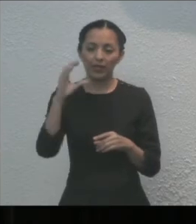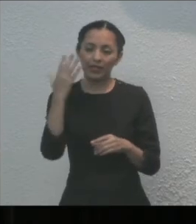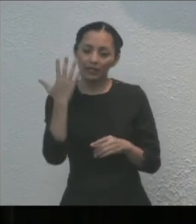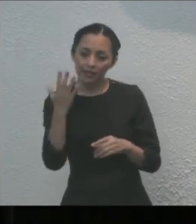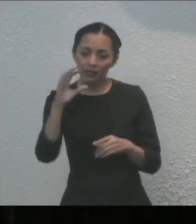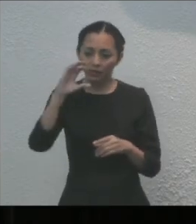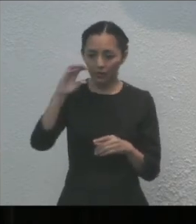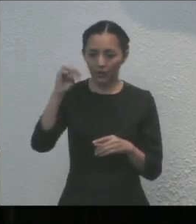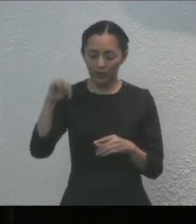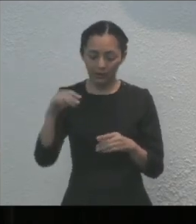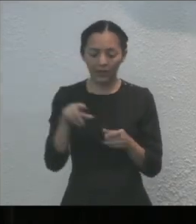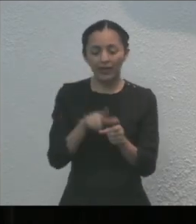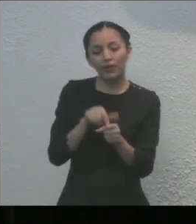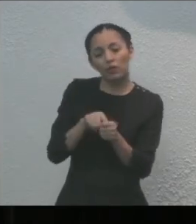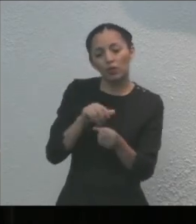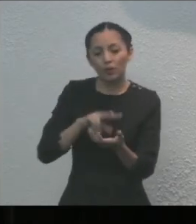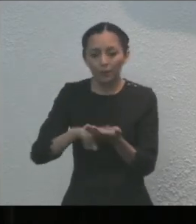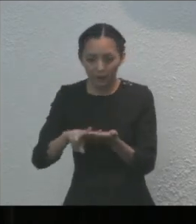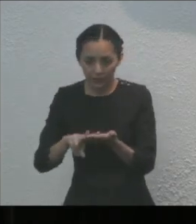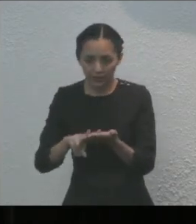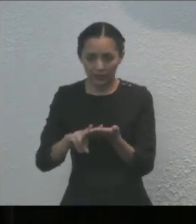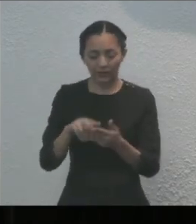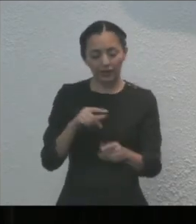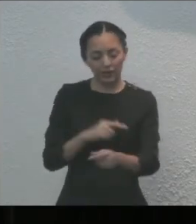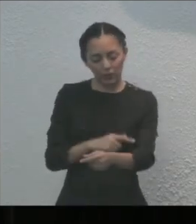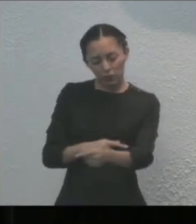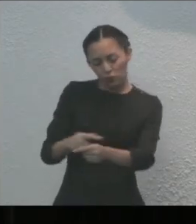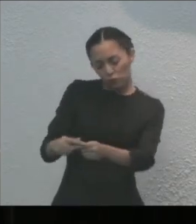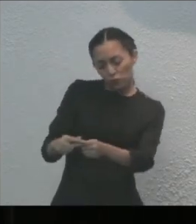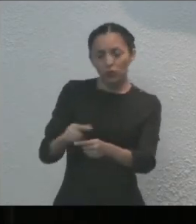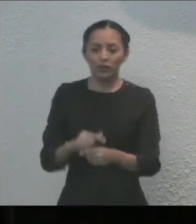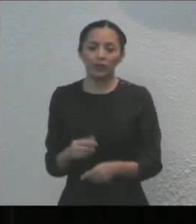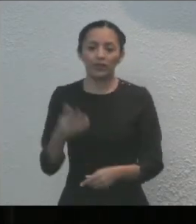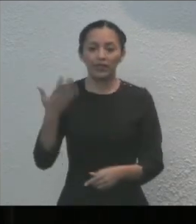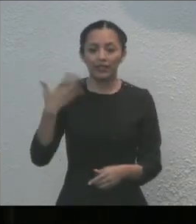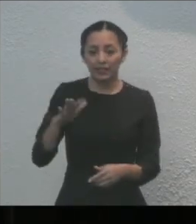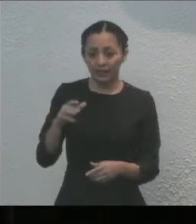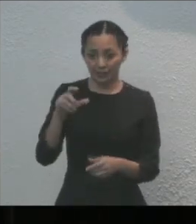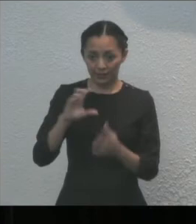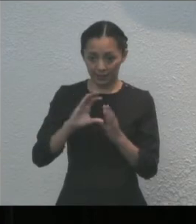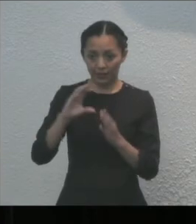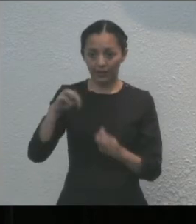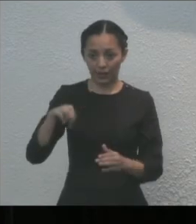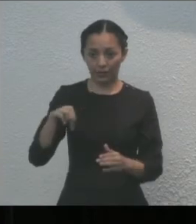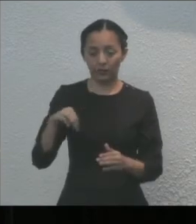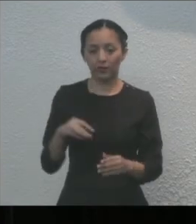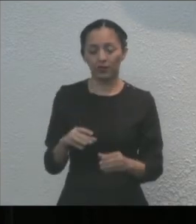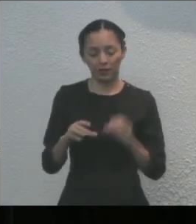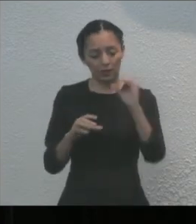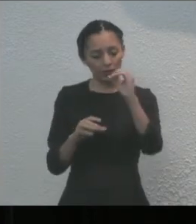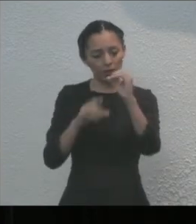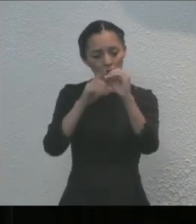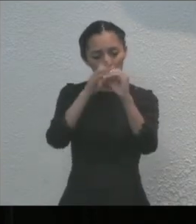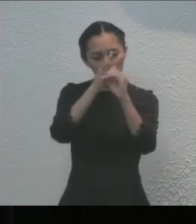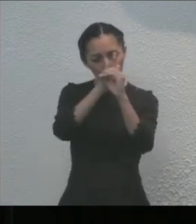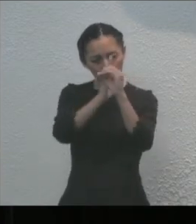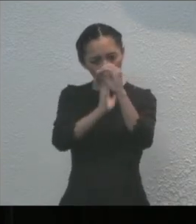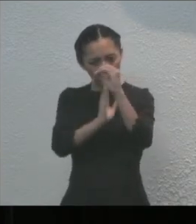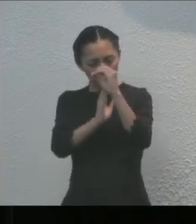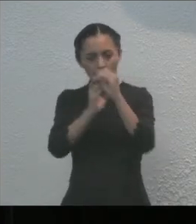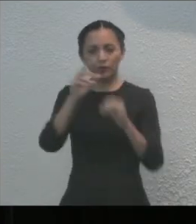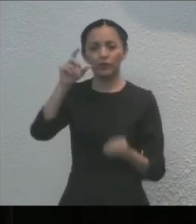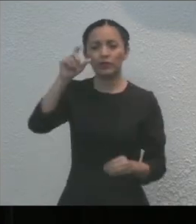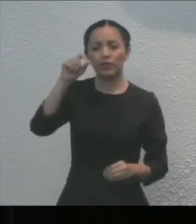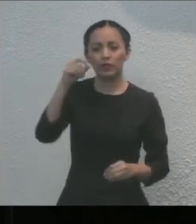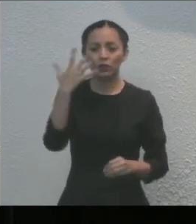ancho, en color verde de 10 centímetros de largo, arillo de oro de 18 quilates que portará la medalla, con diámetro de